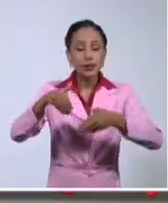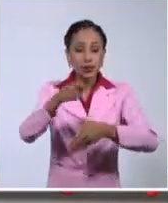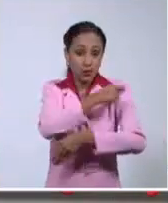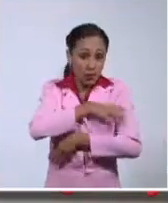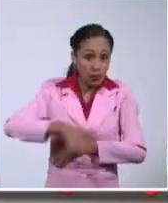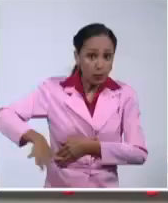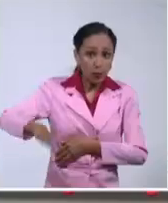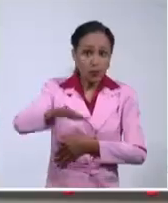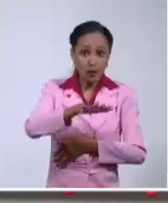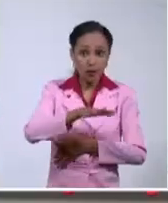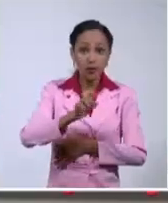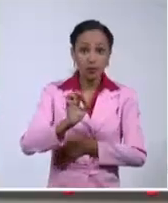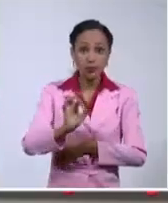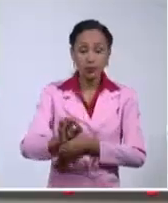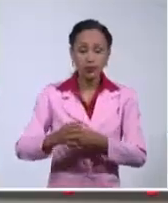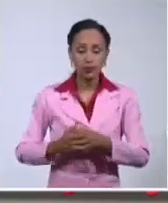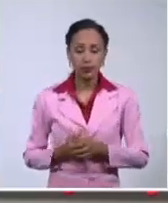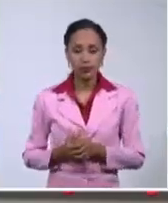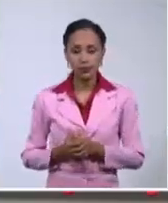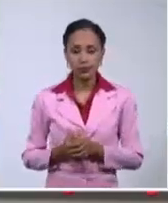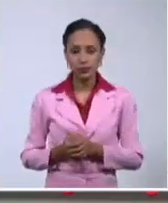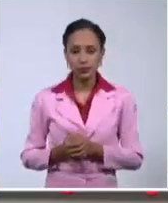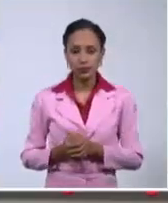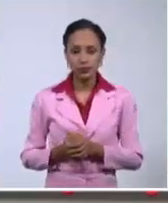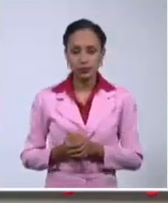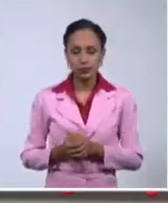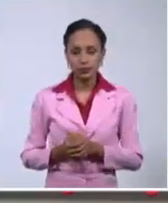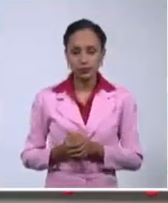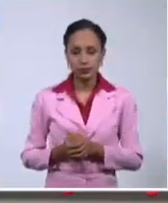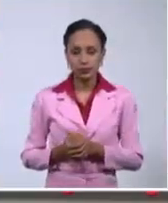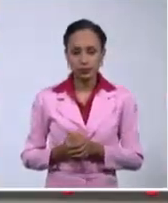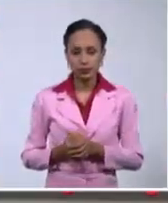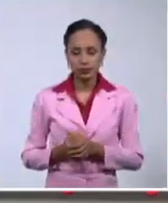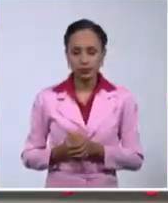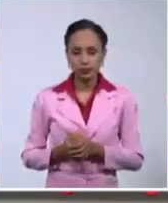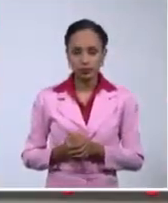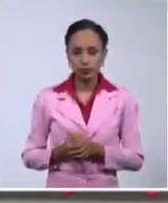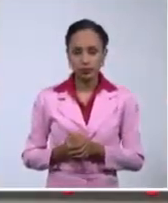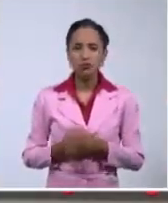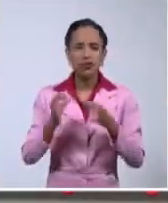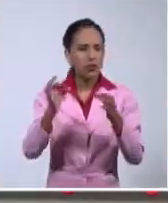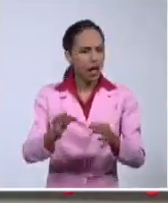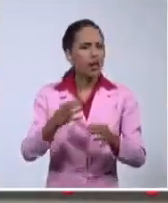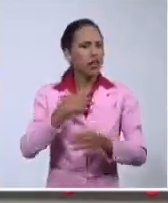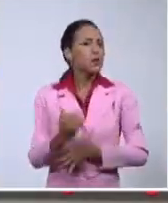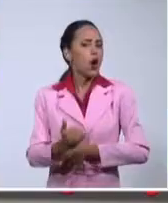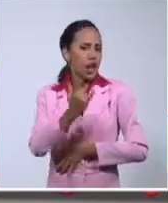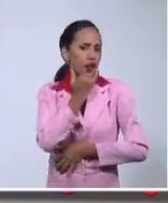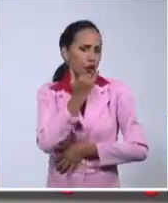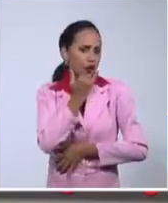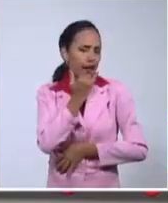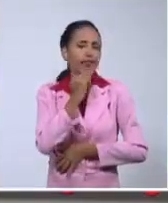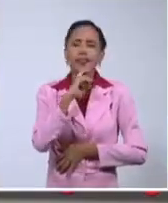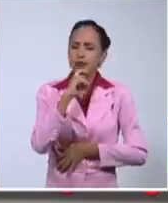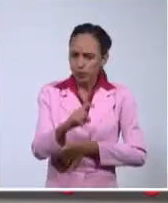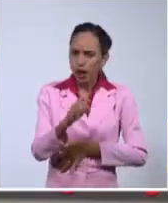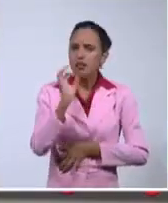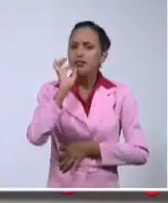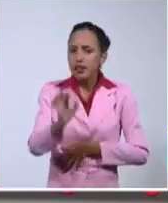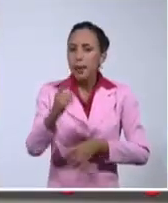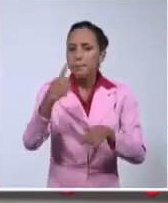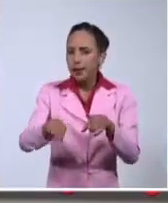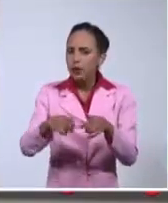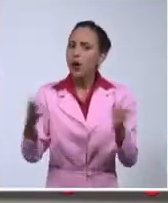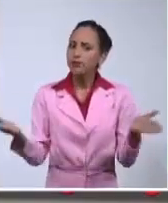mayoría, esa que entre aciertos y dificultades ha mantenido siempre la revolución. Seguir una convocatoria de ese tipo de